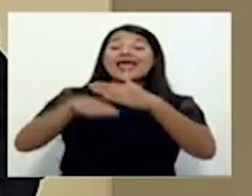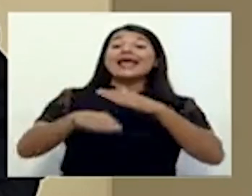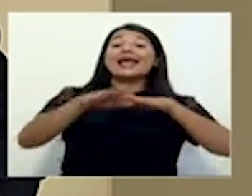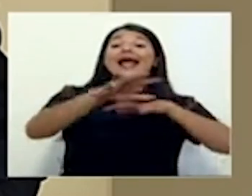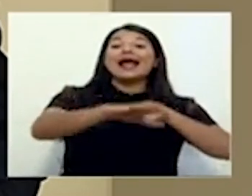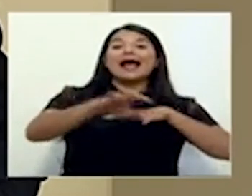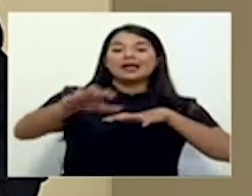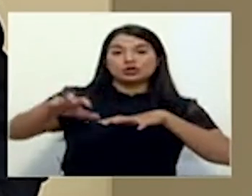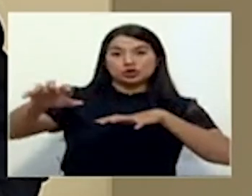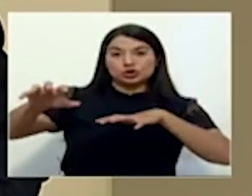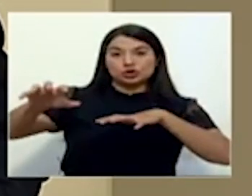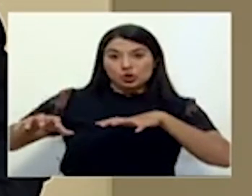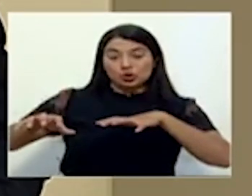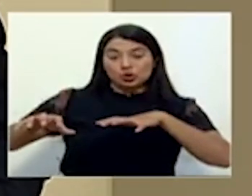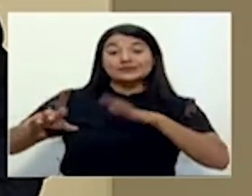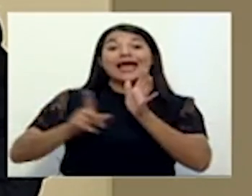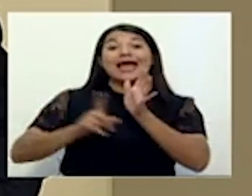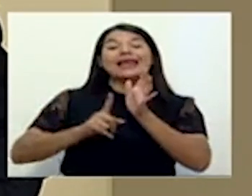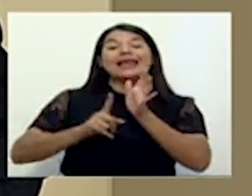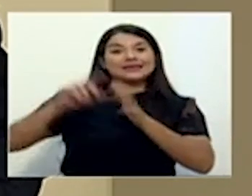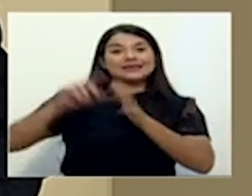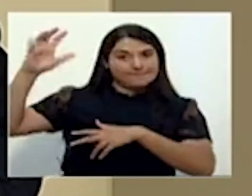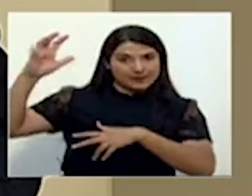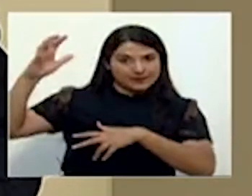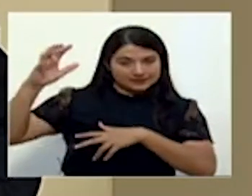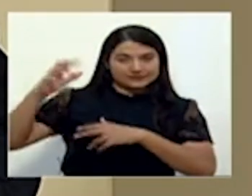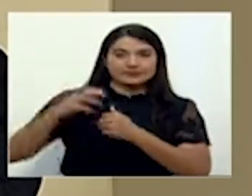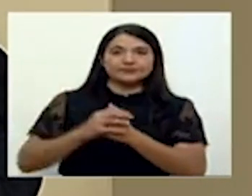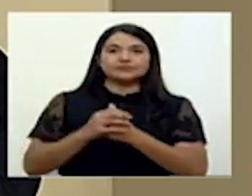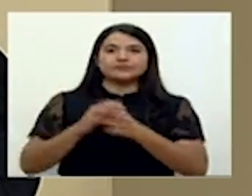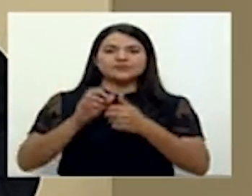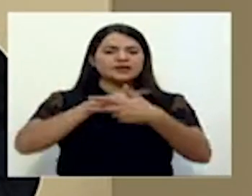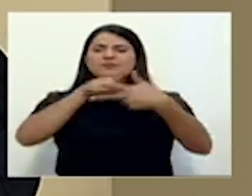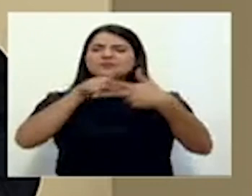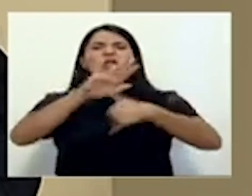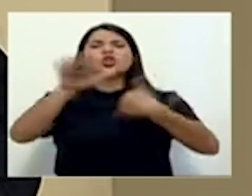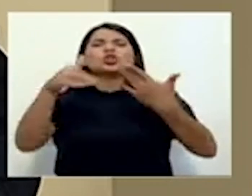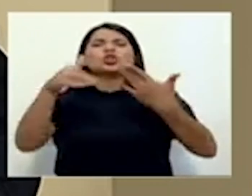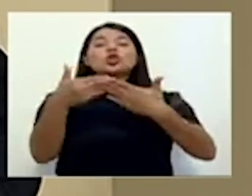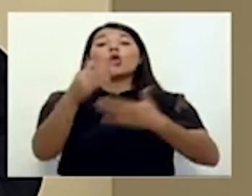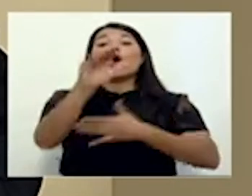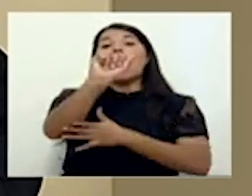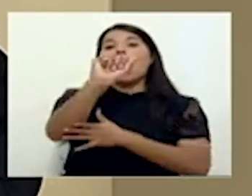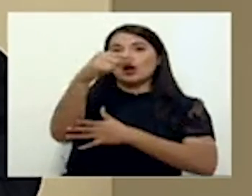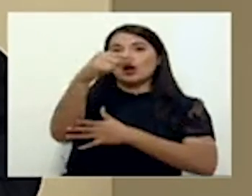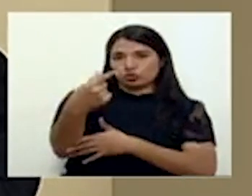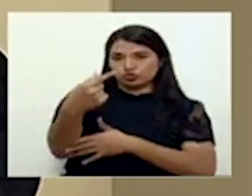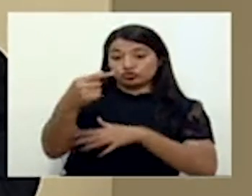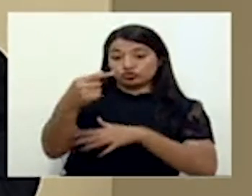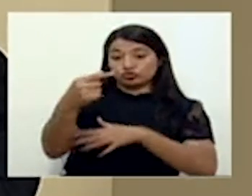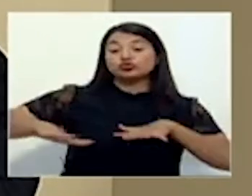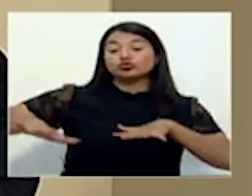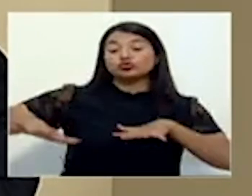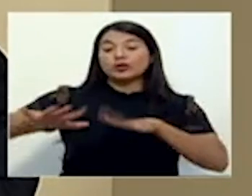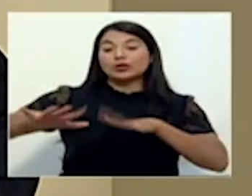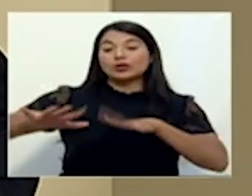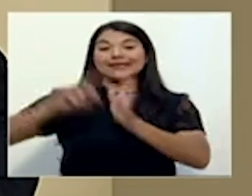o más bien en los cantones de alerta amarilla, independientemente de la fase durante todo el mes de agosto, la circulación va a operar